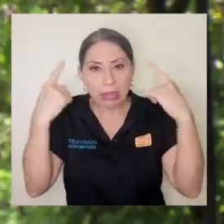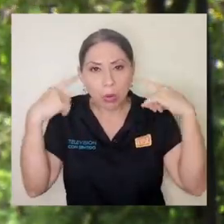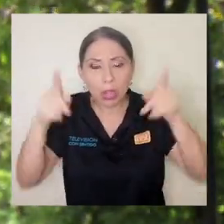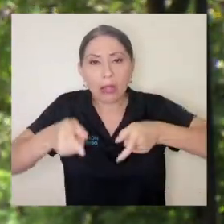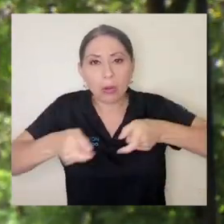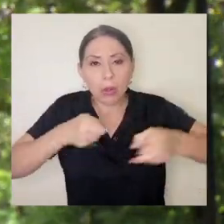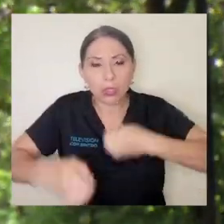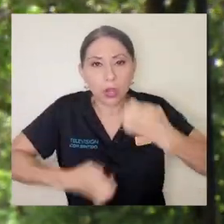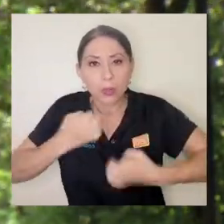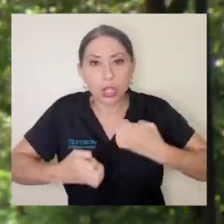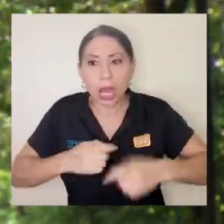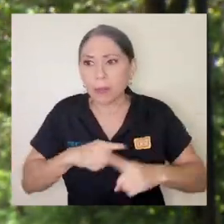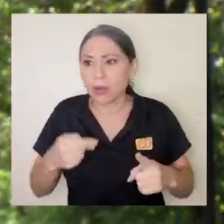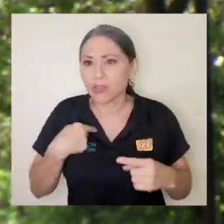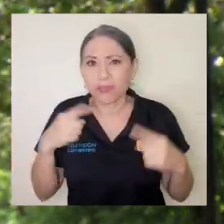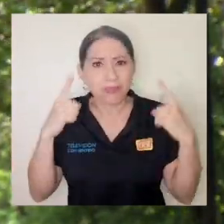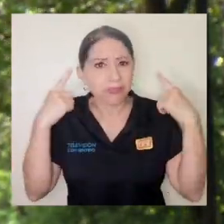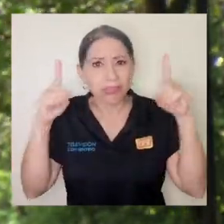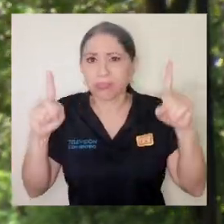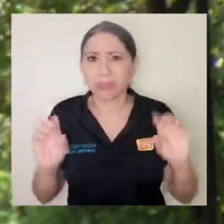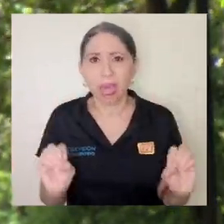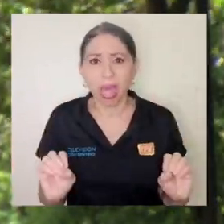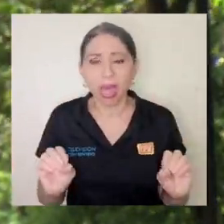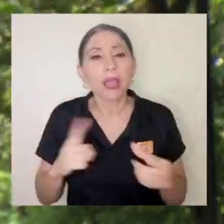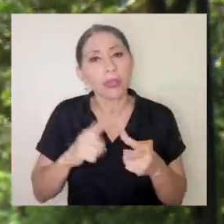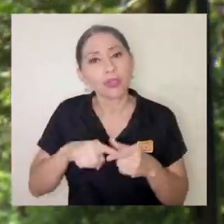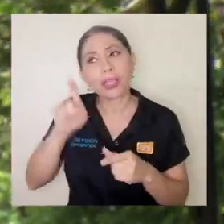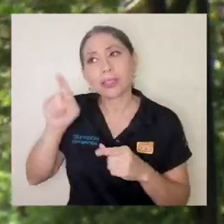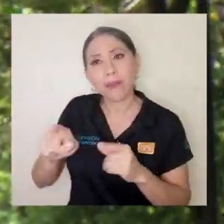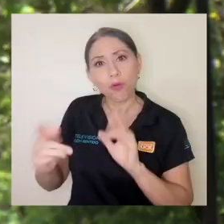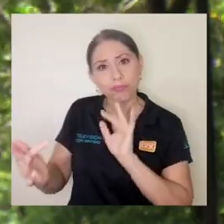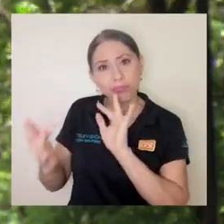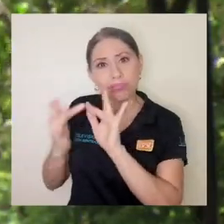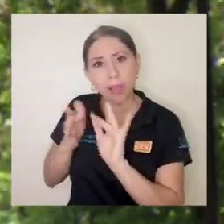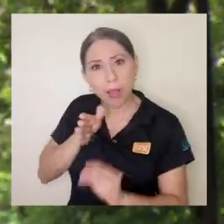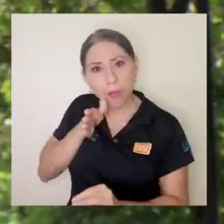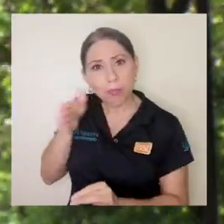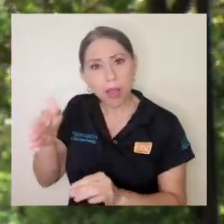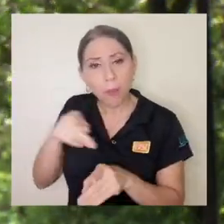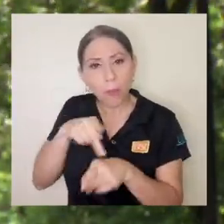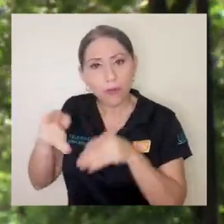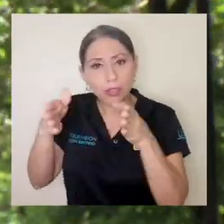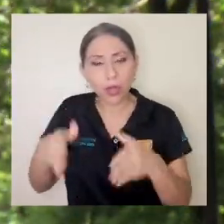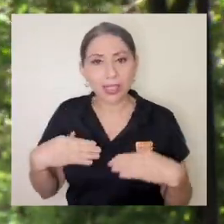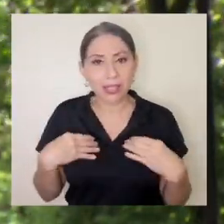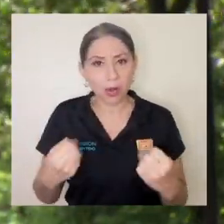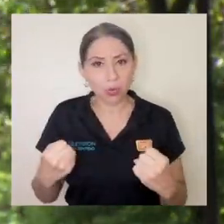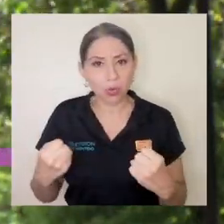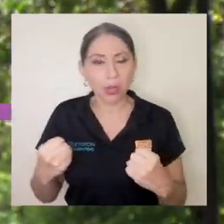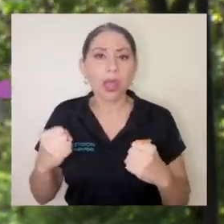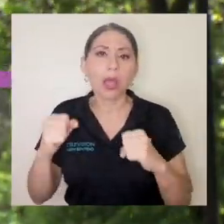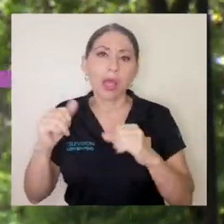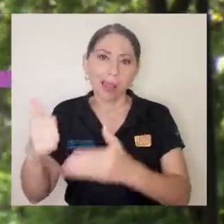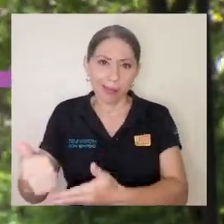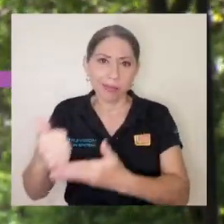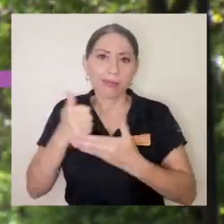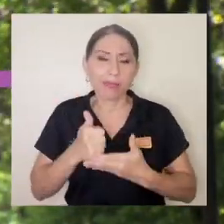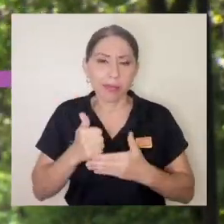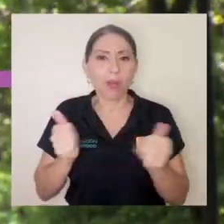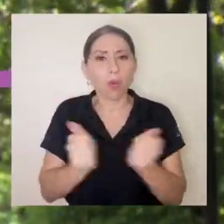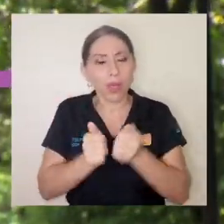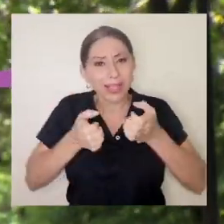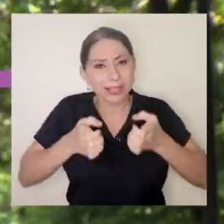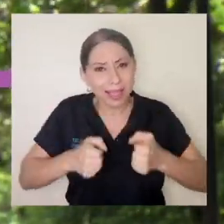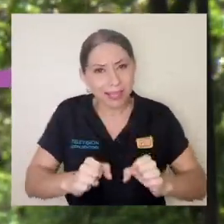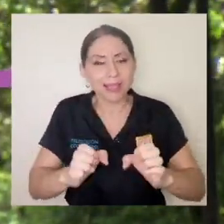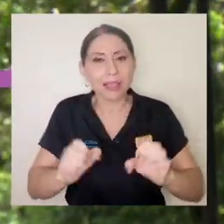emocional y no lo consigo pues recurrir a profesionales en salud que me pueden ayudar con otras estrategias que me